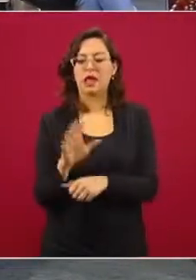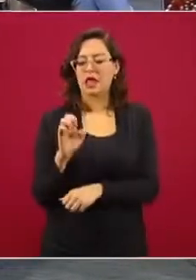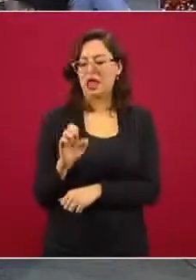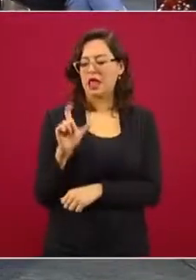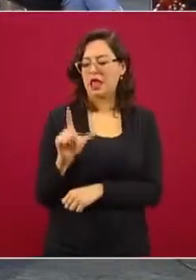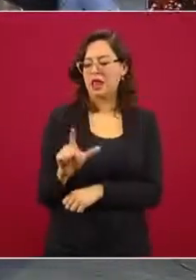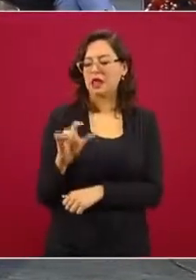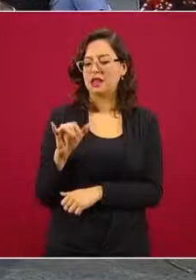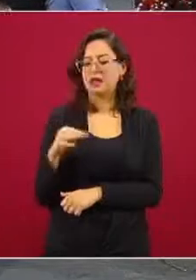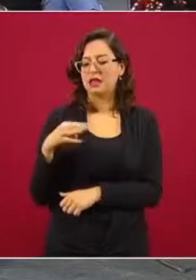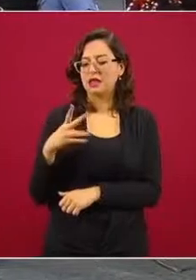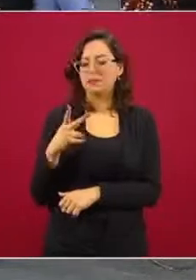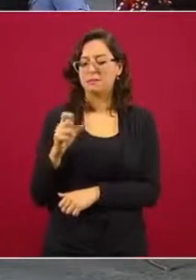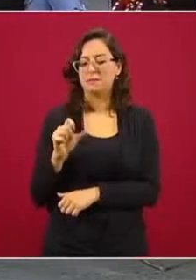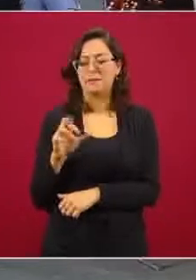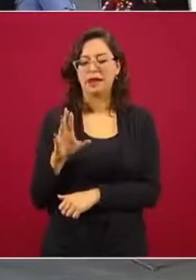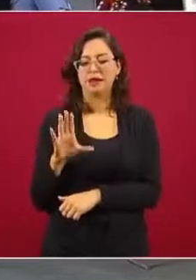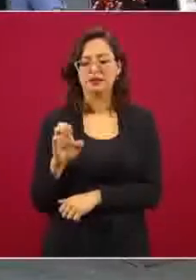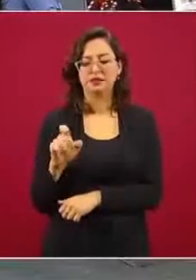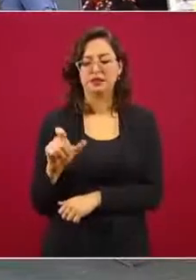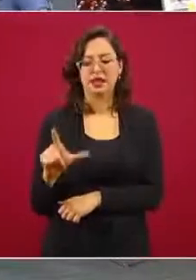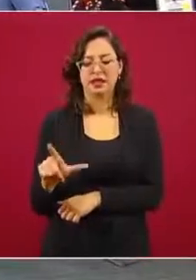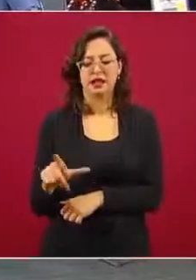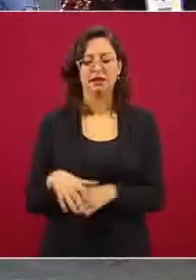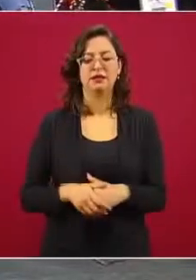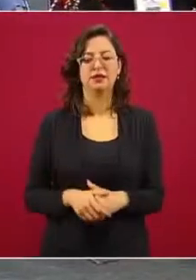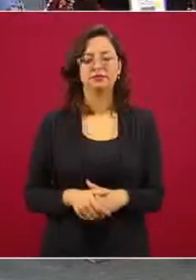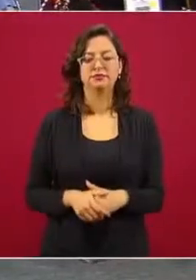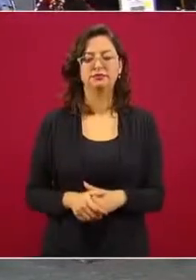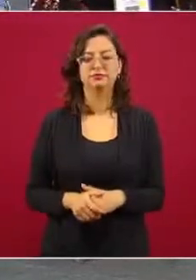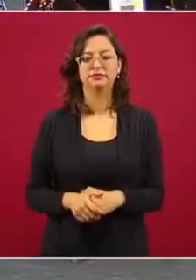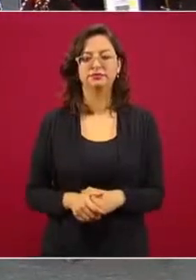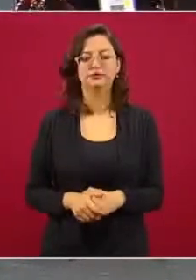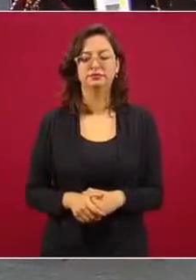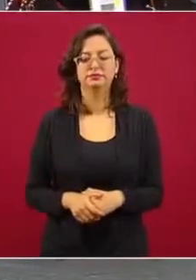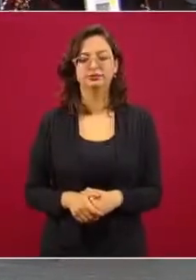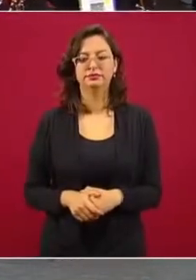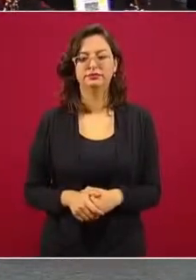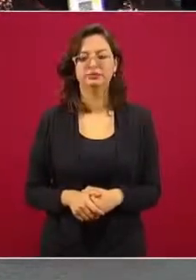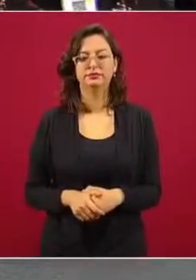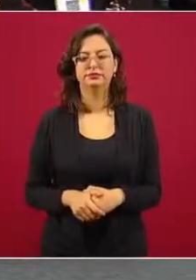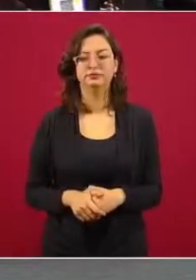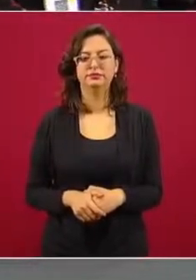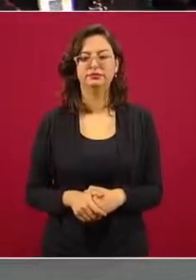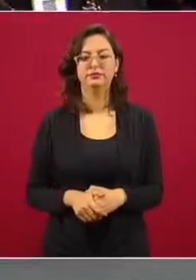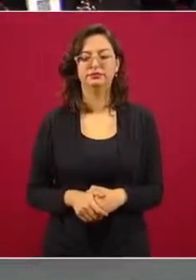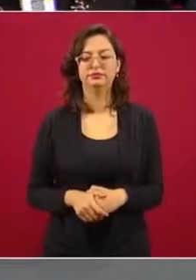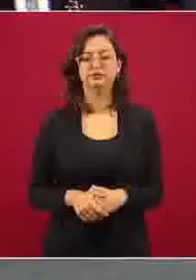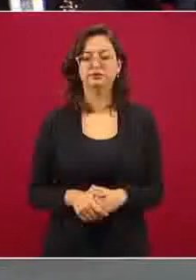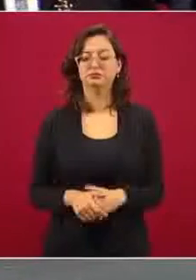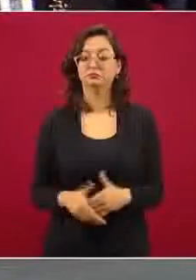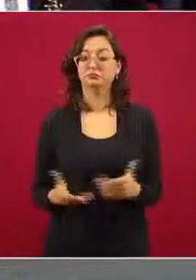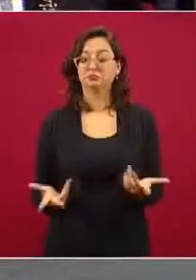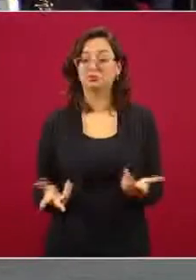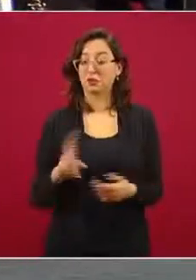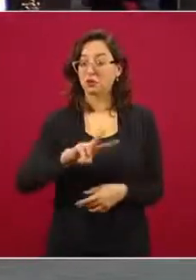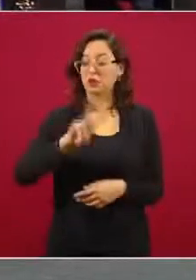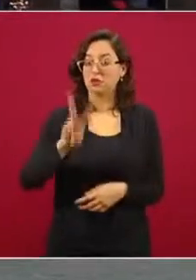que se leía mucho.